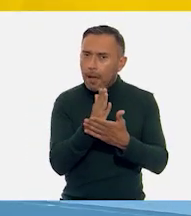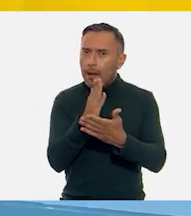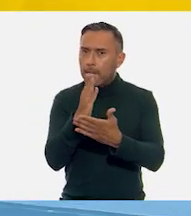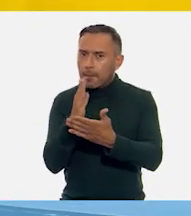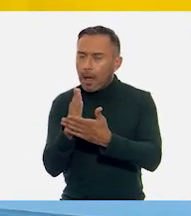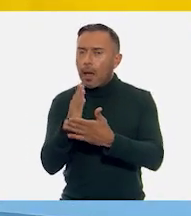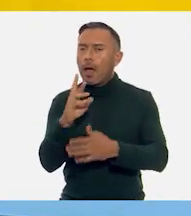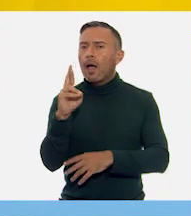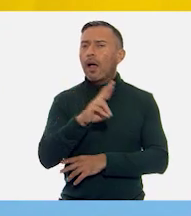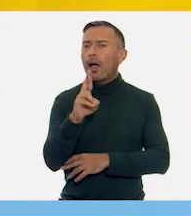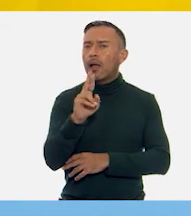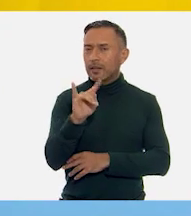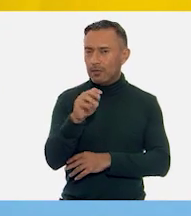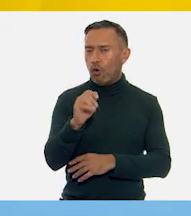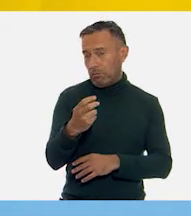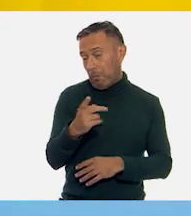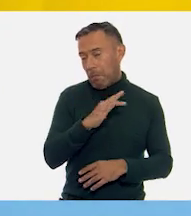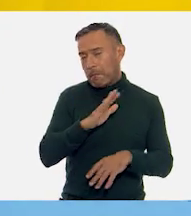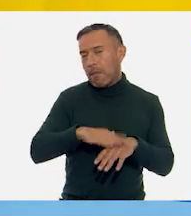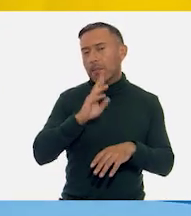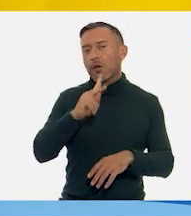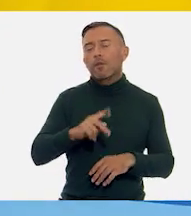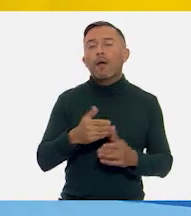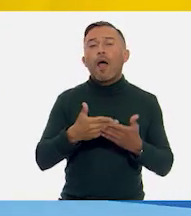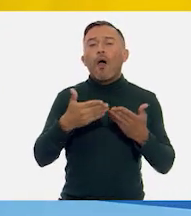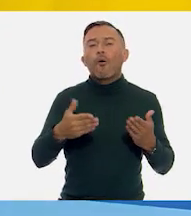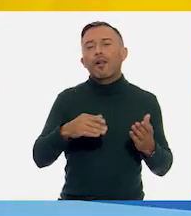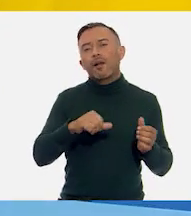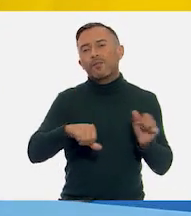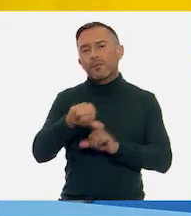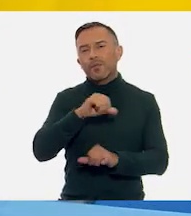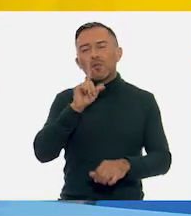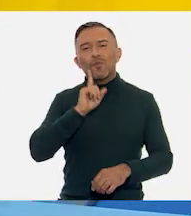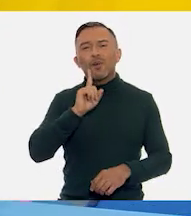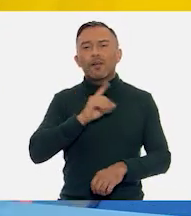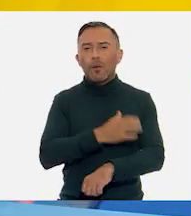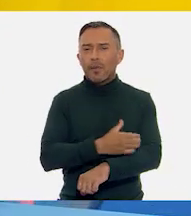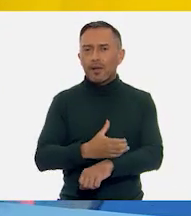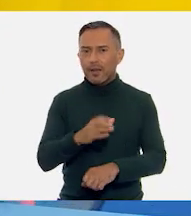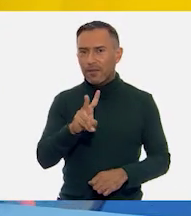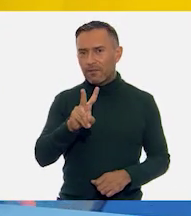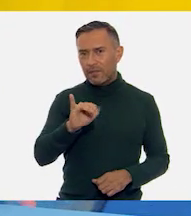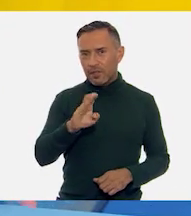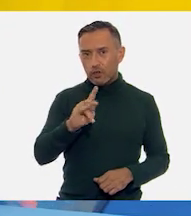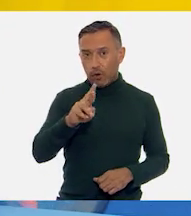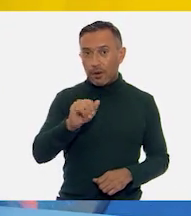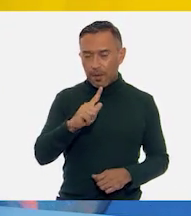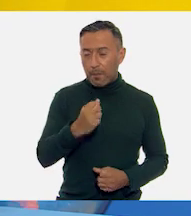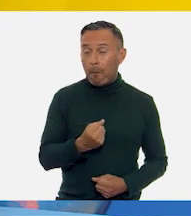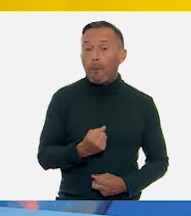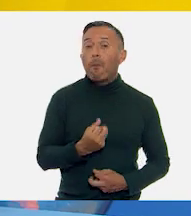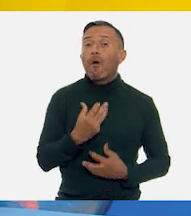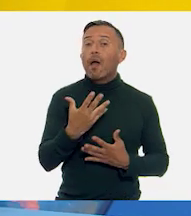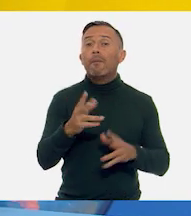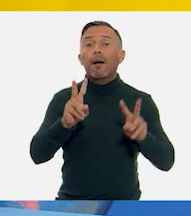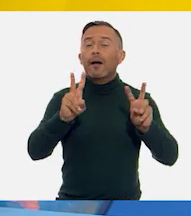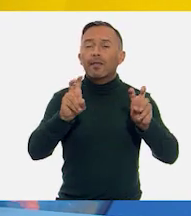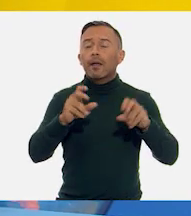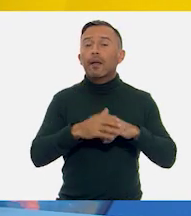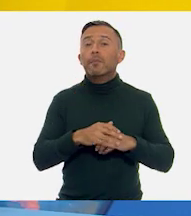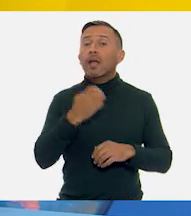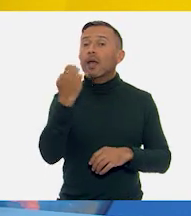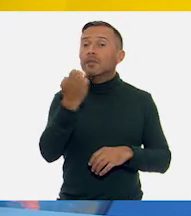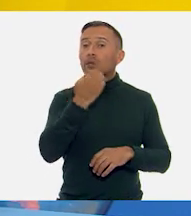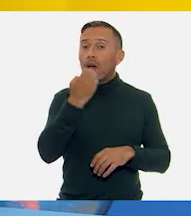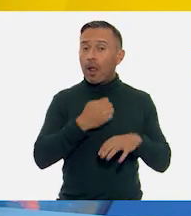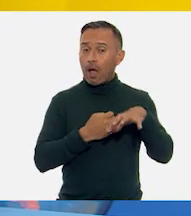poema. Y ahora vamos, ¿cómo le está yendo a su compañera Victoria con el poema al pasar por la escuela del